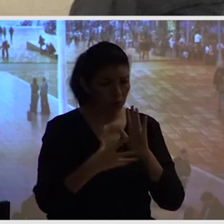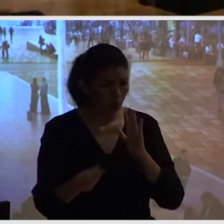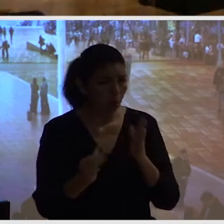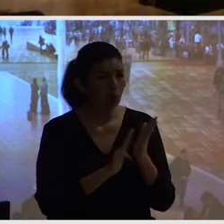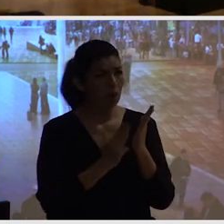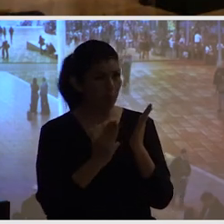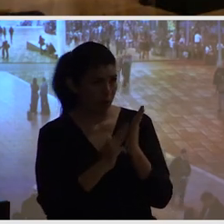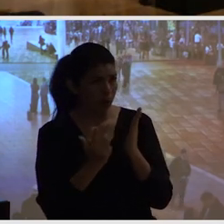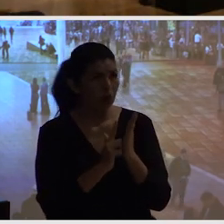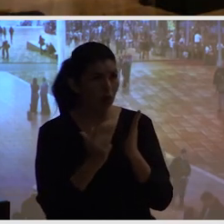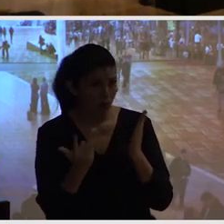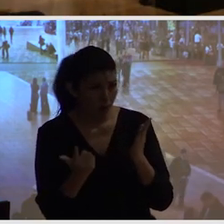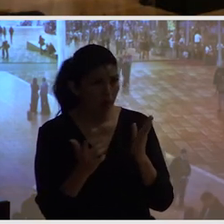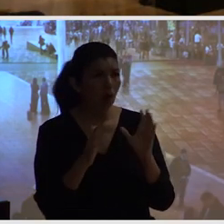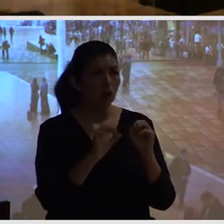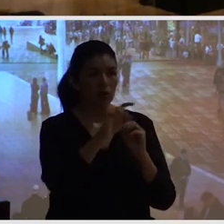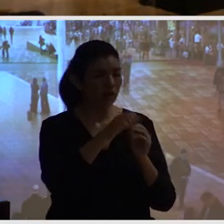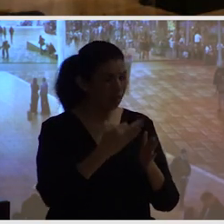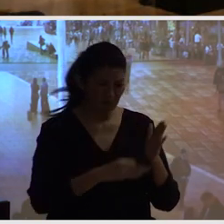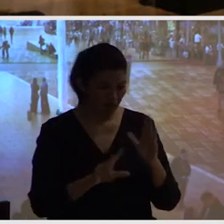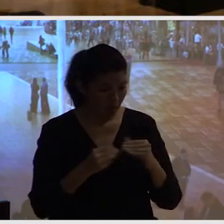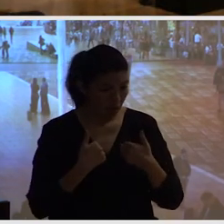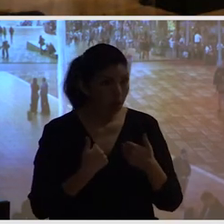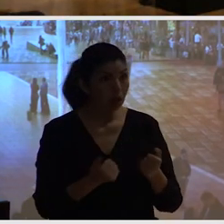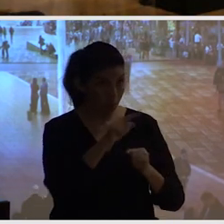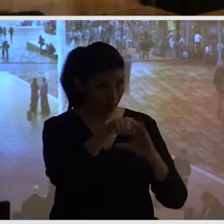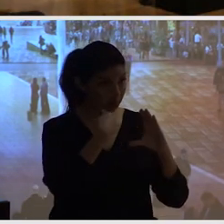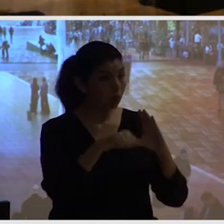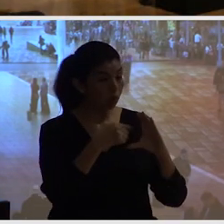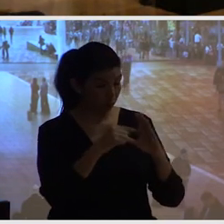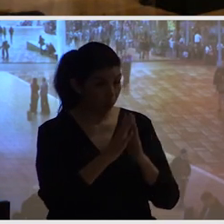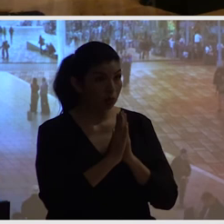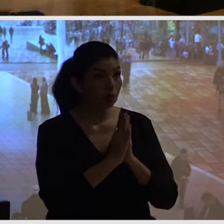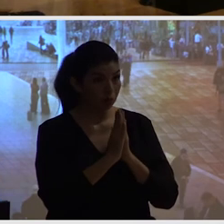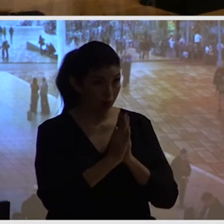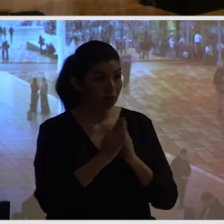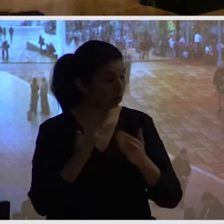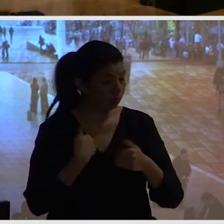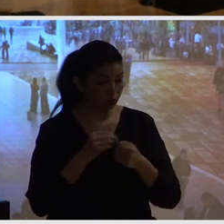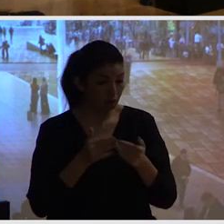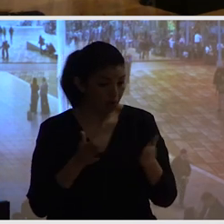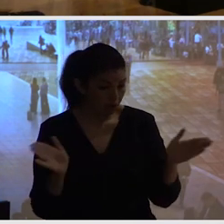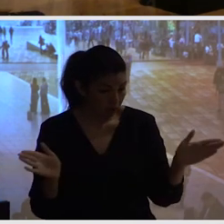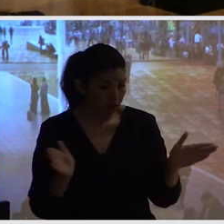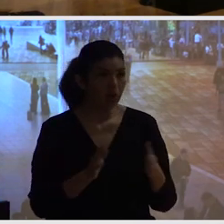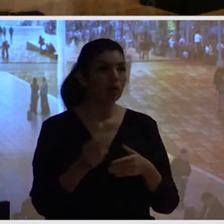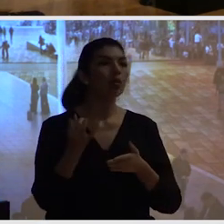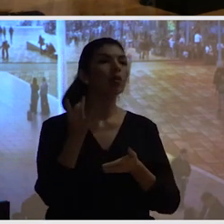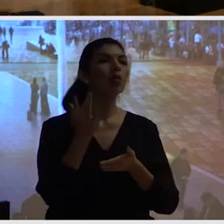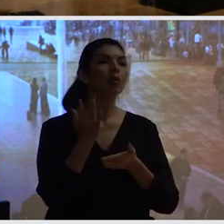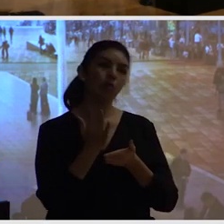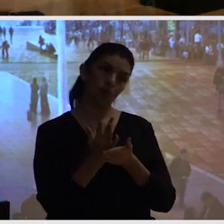te falta algo nos envía un email te mandamos más más cosas es bastante abierta lo único que de momento es cerrado es el